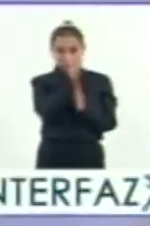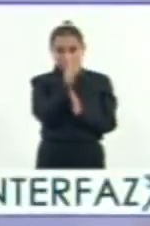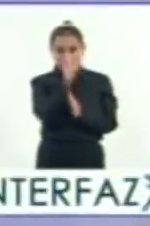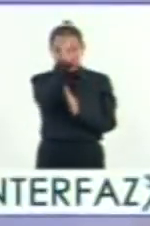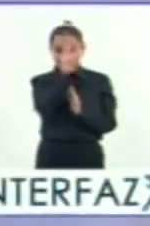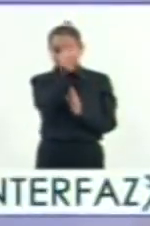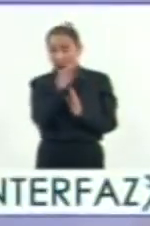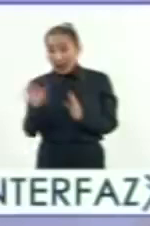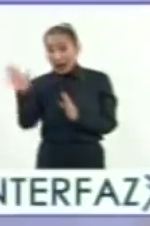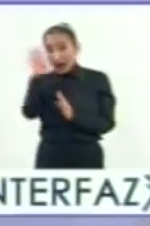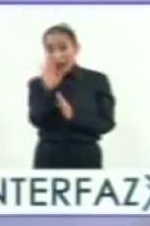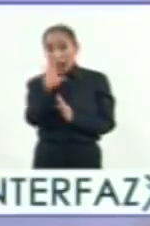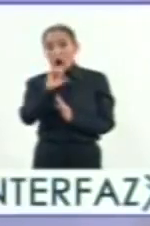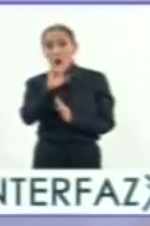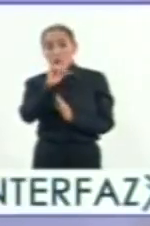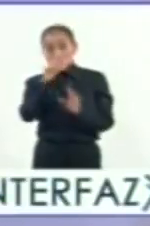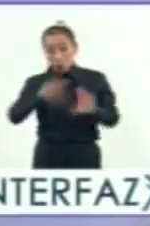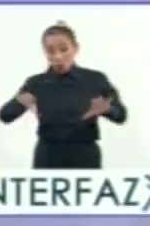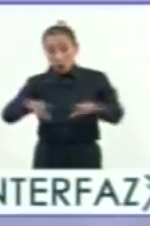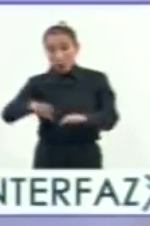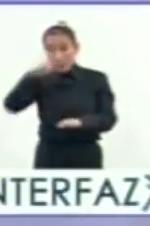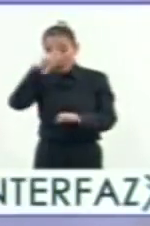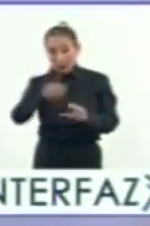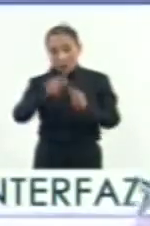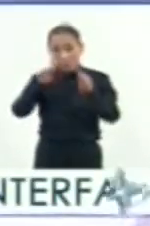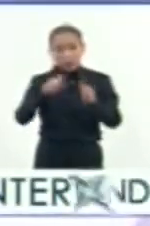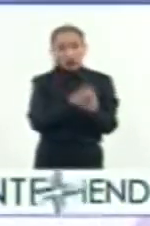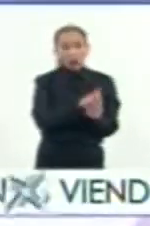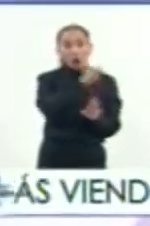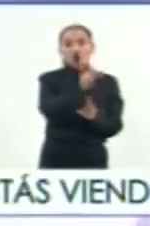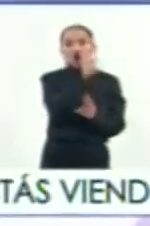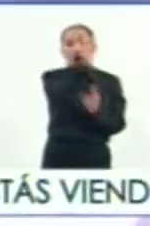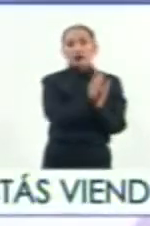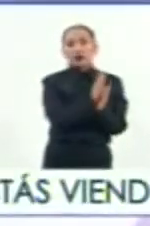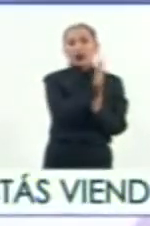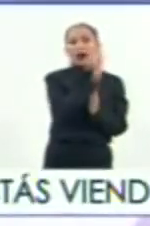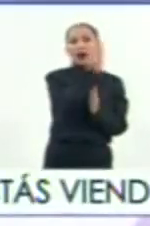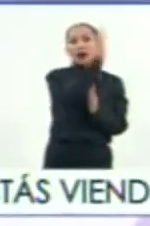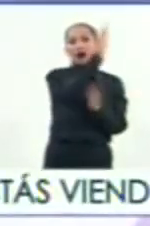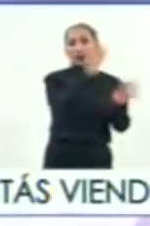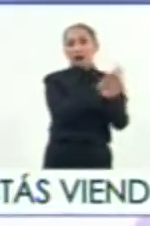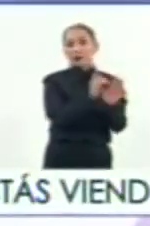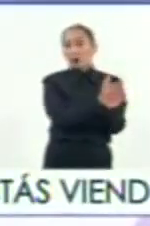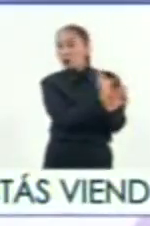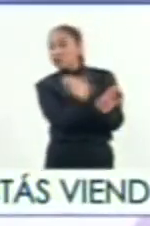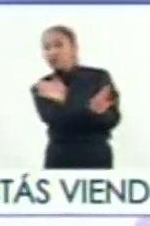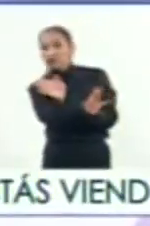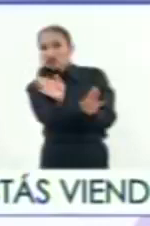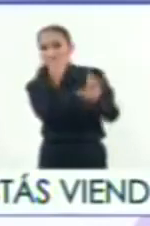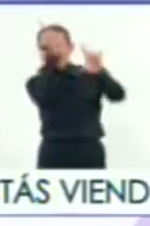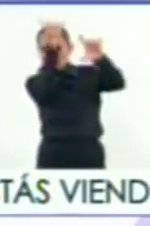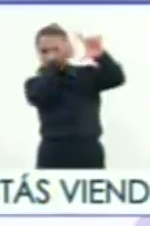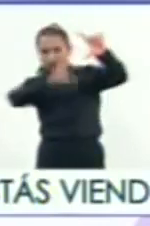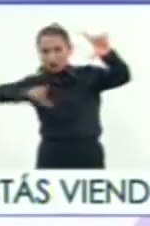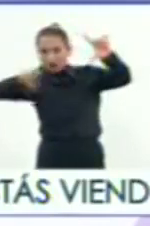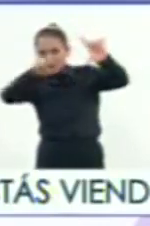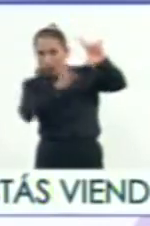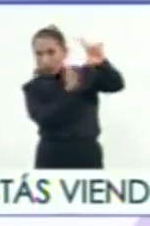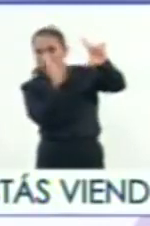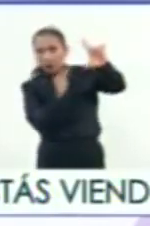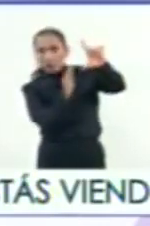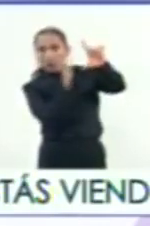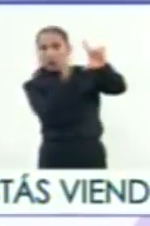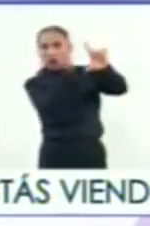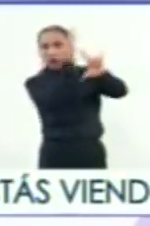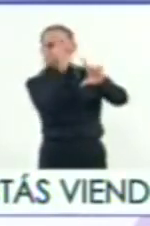la cuenca de México sin tener montañas y se va a ir al norte. sea, va a ir cambiando, creo yo, como va viendo las alianzas, como va